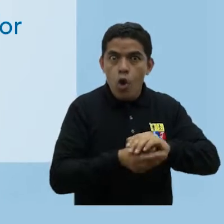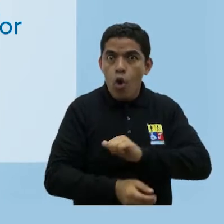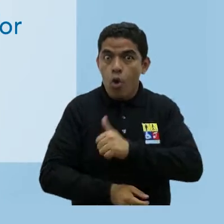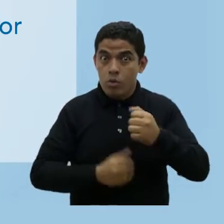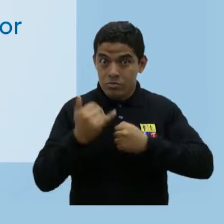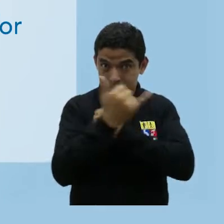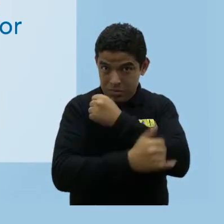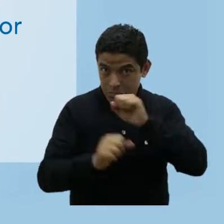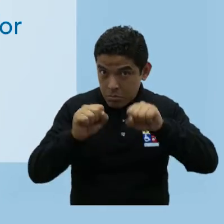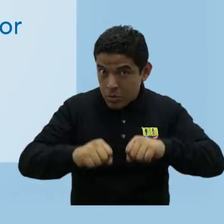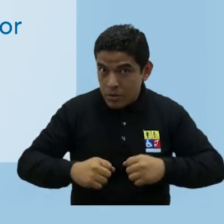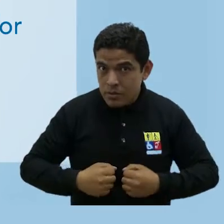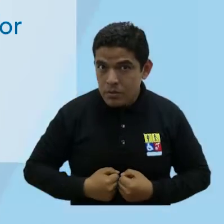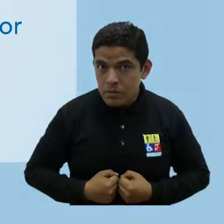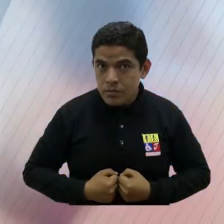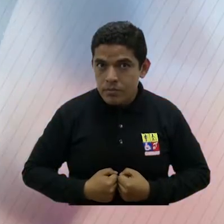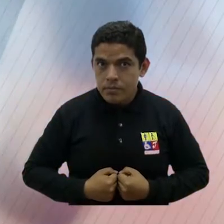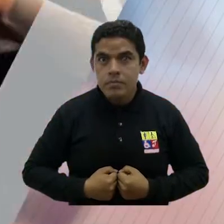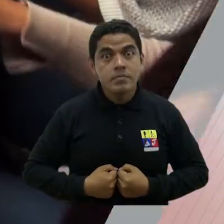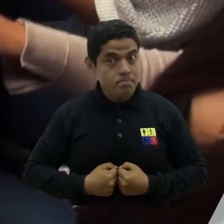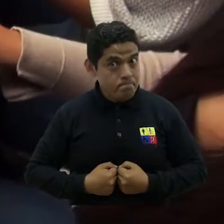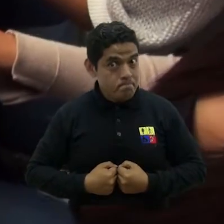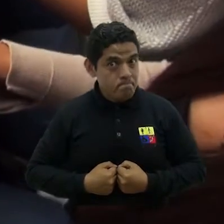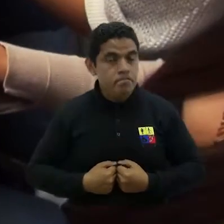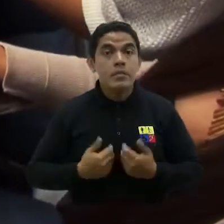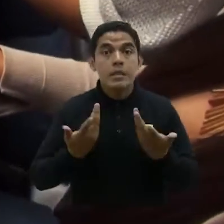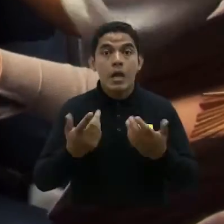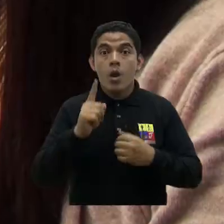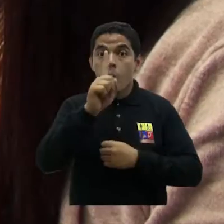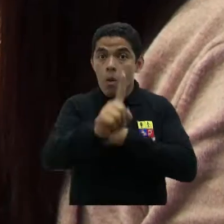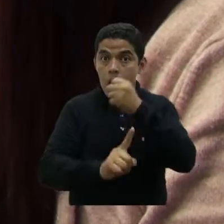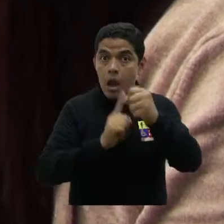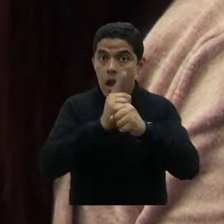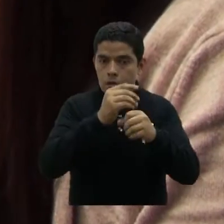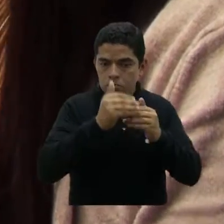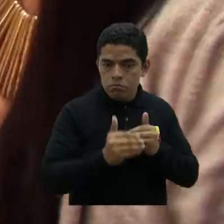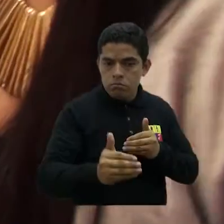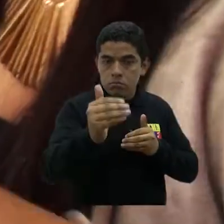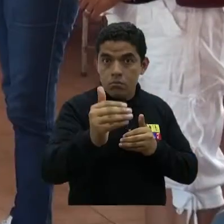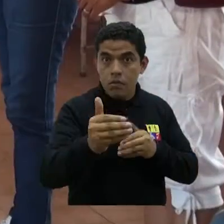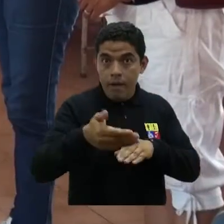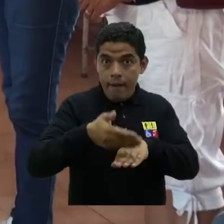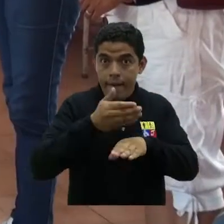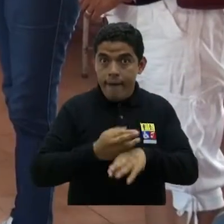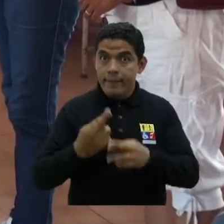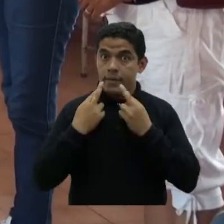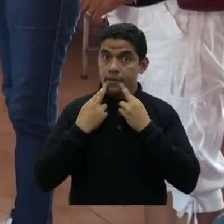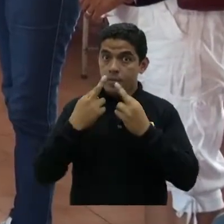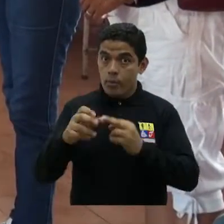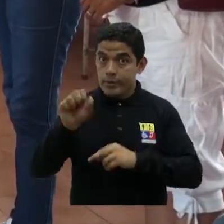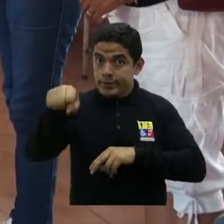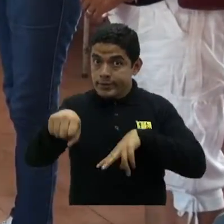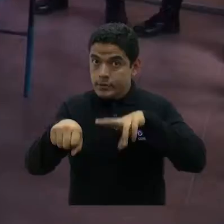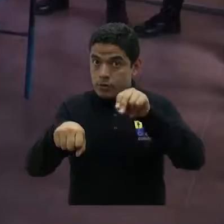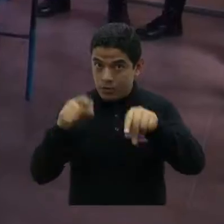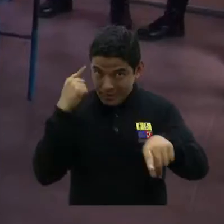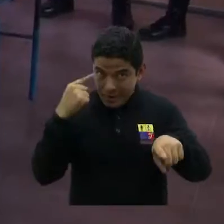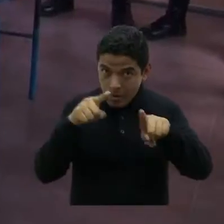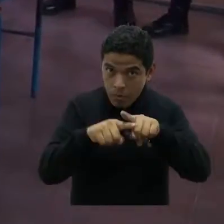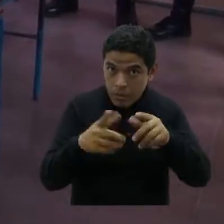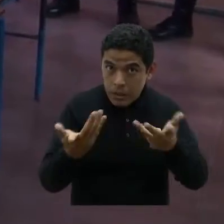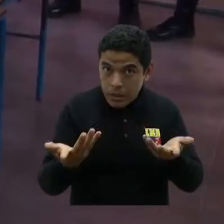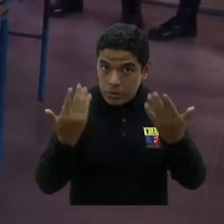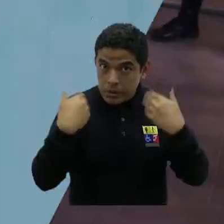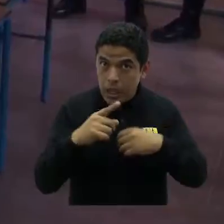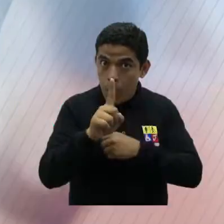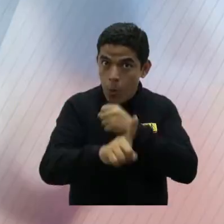cualquier naturaleza en paraísos fiscales? Por lo tanto, en el plazo de un año contado a partir de la proclamación de los resultados definitivos de la